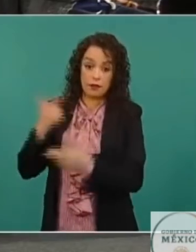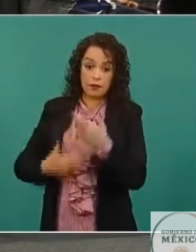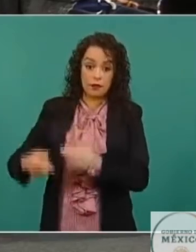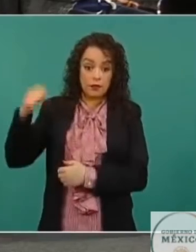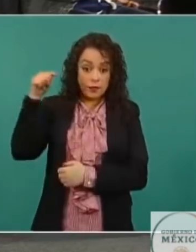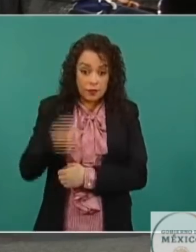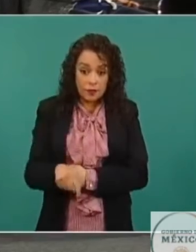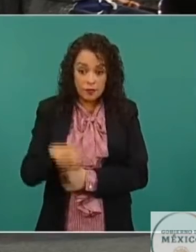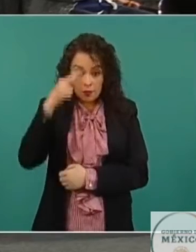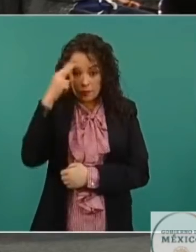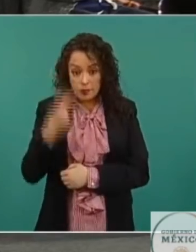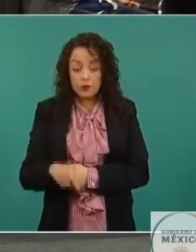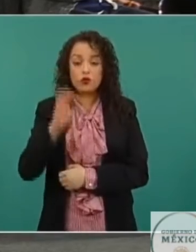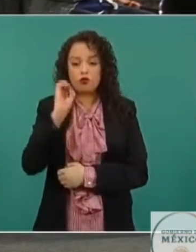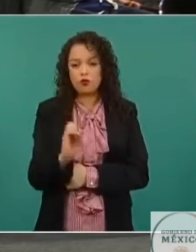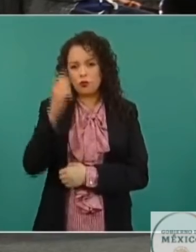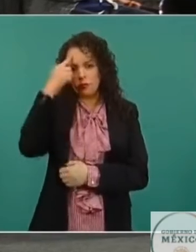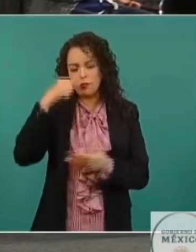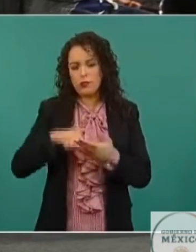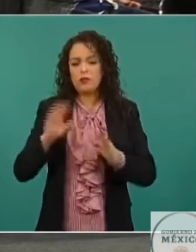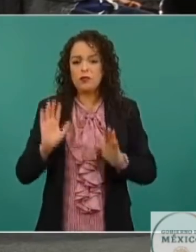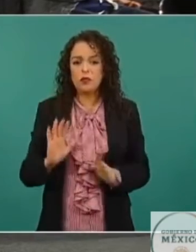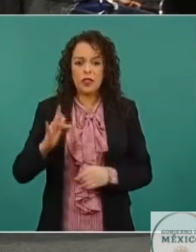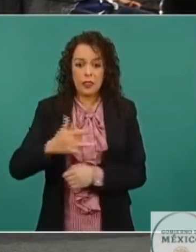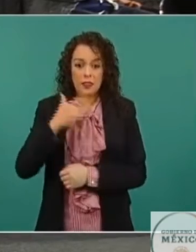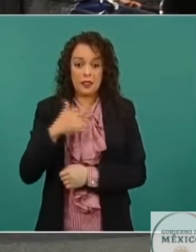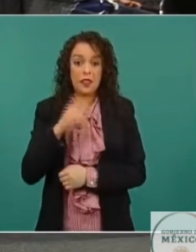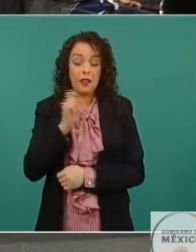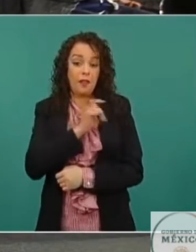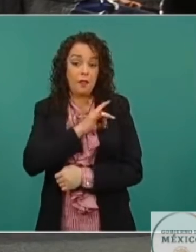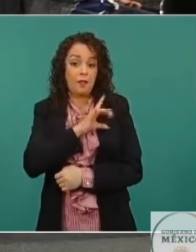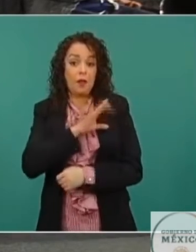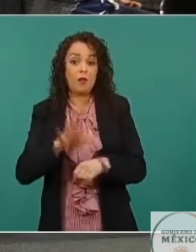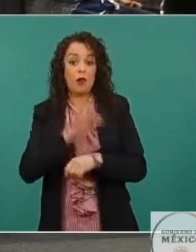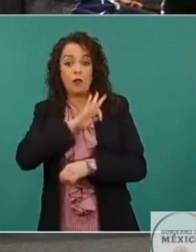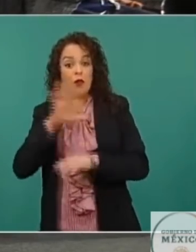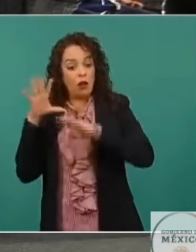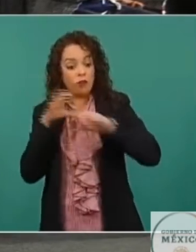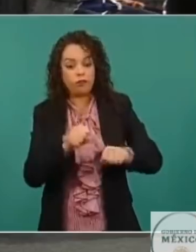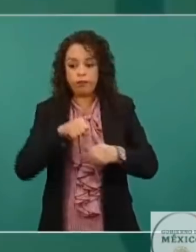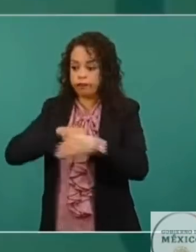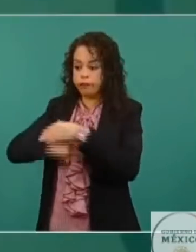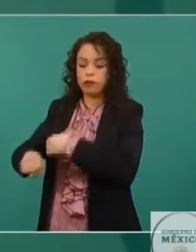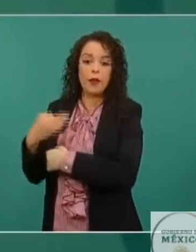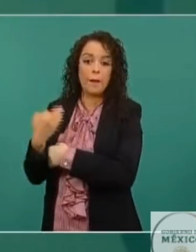o sí considera que puede haber un temor por el tema de la prisión preventiva a la que podría estar sujeto.